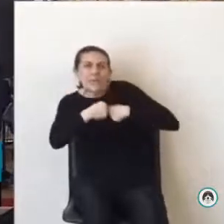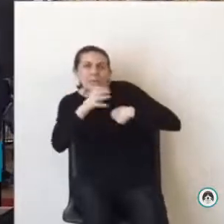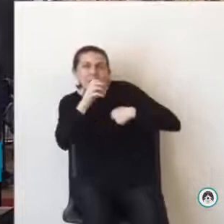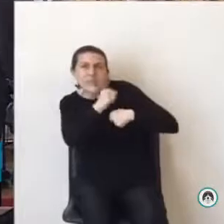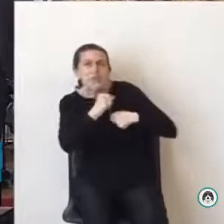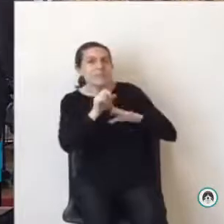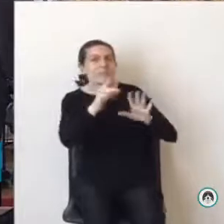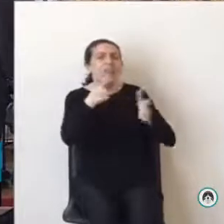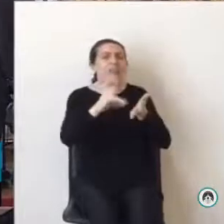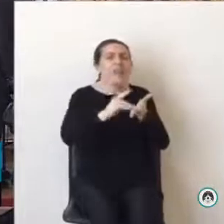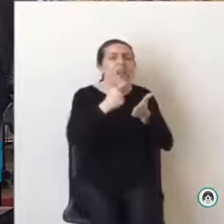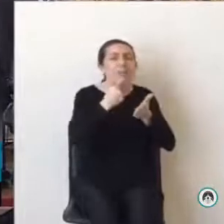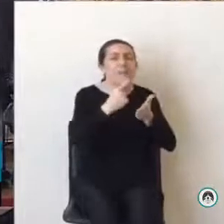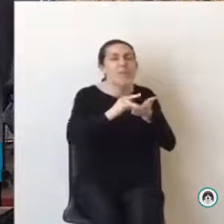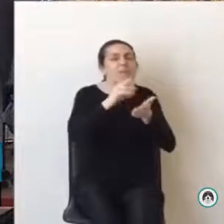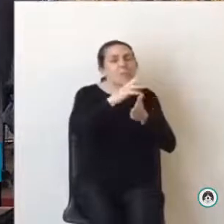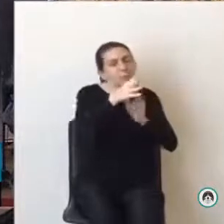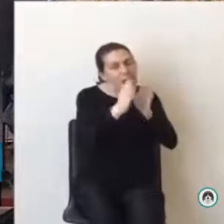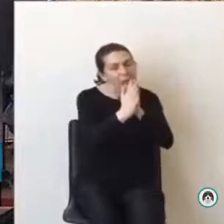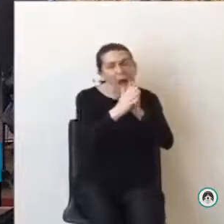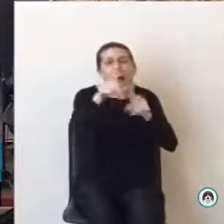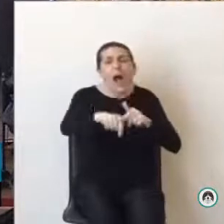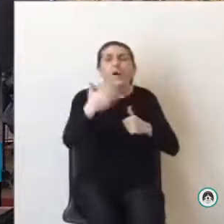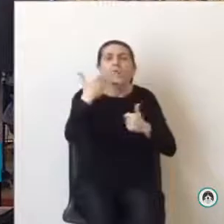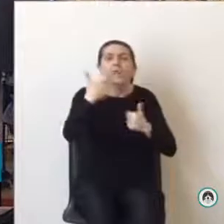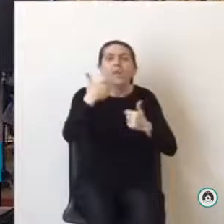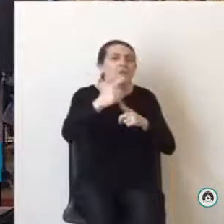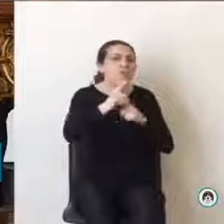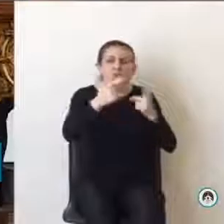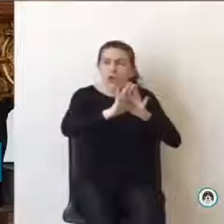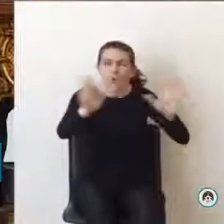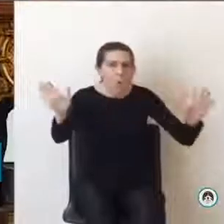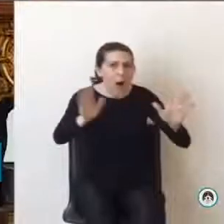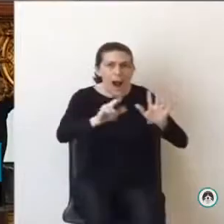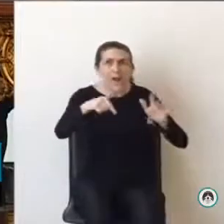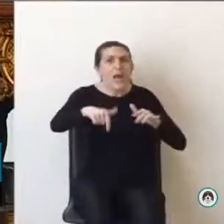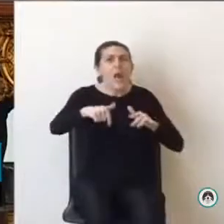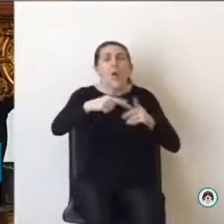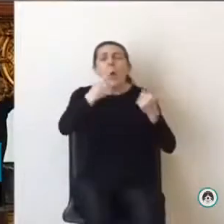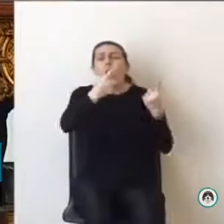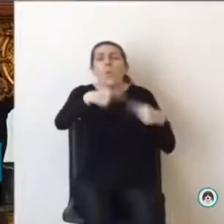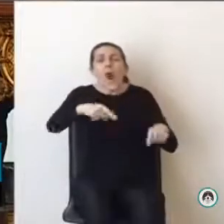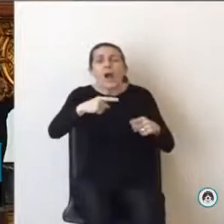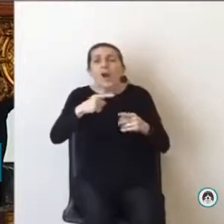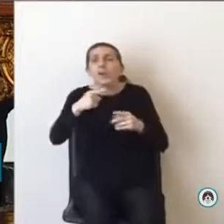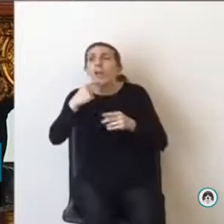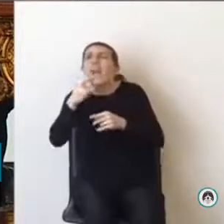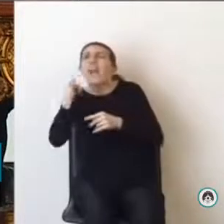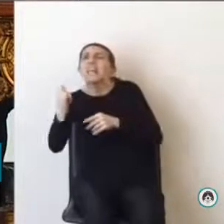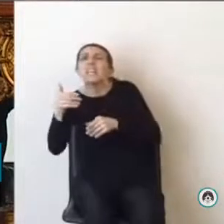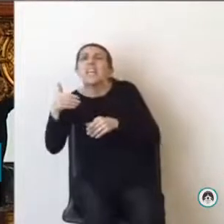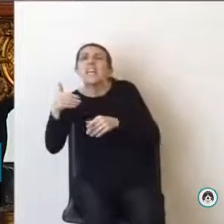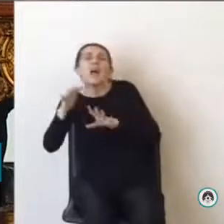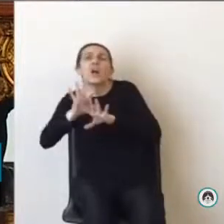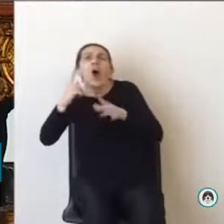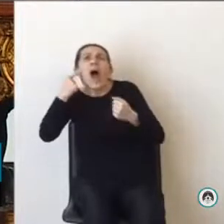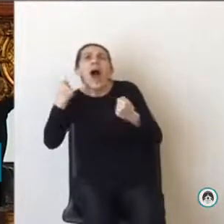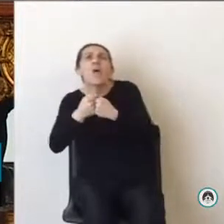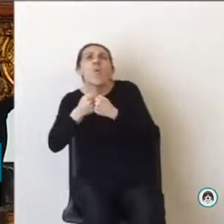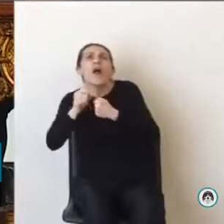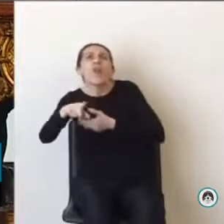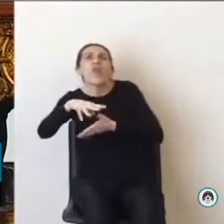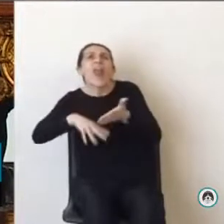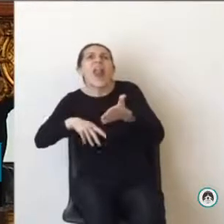Diputada, estamos en un segmento sin discurso. Sí, pero es un tema muy importante. Acuerdo en la labor